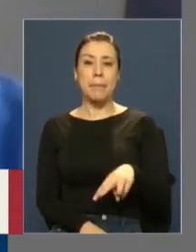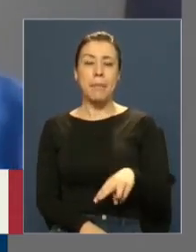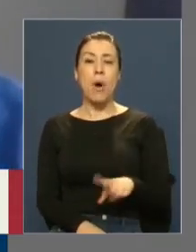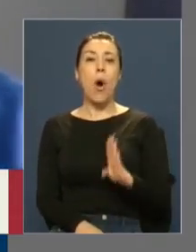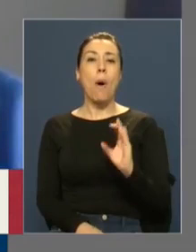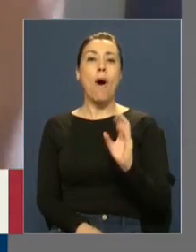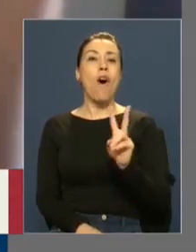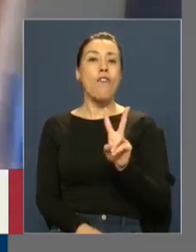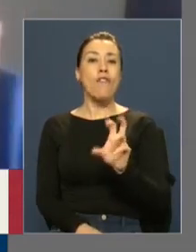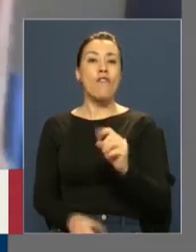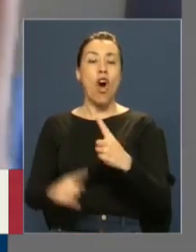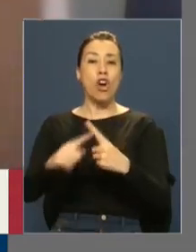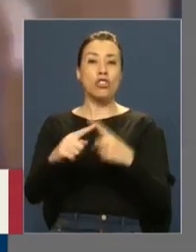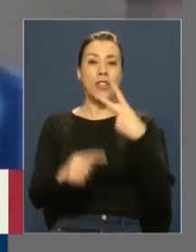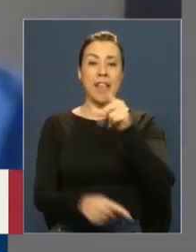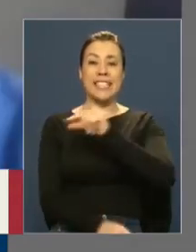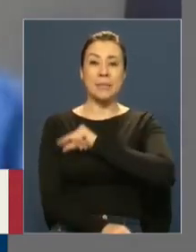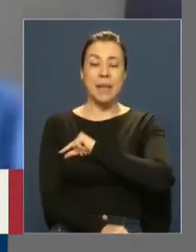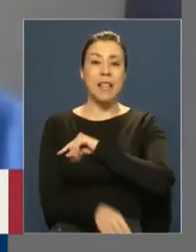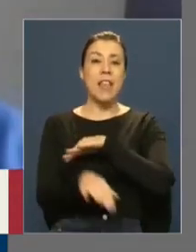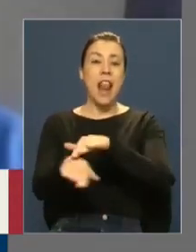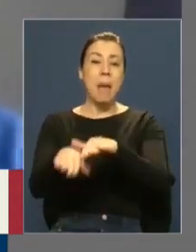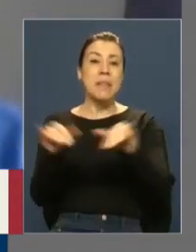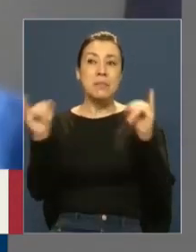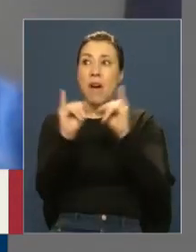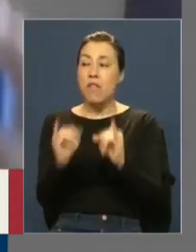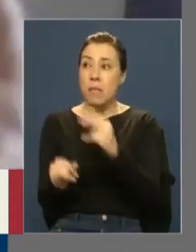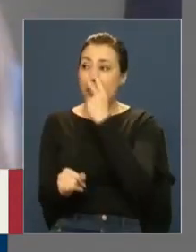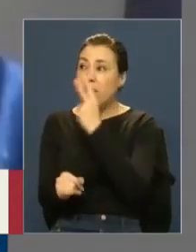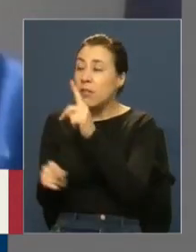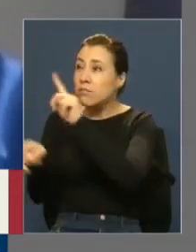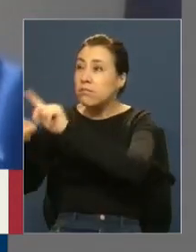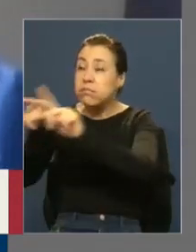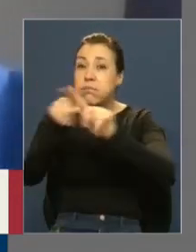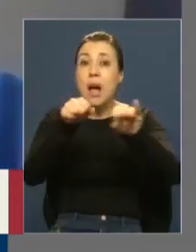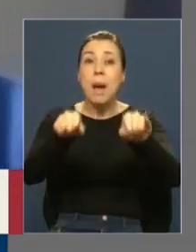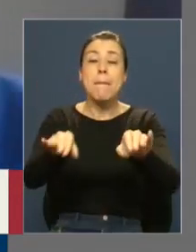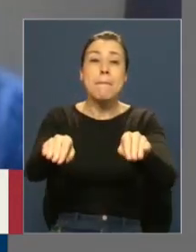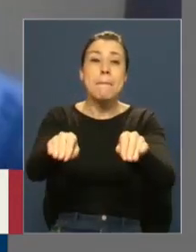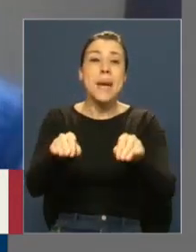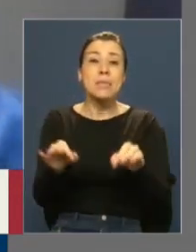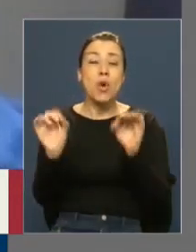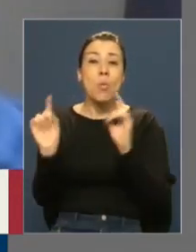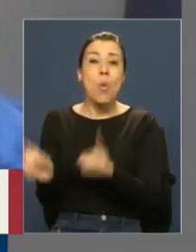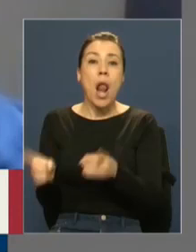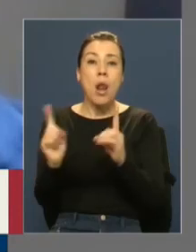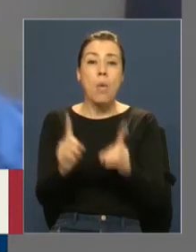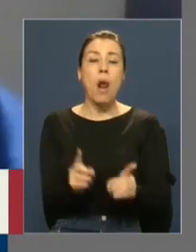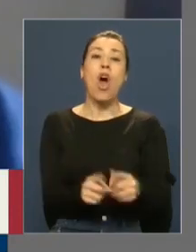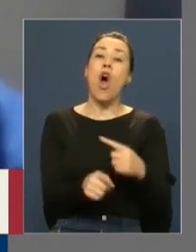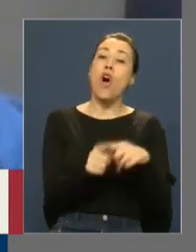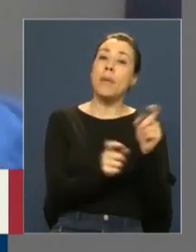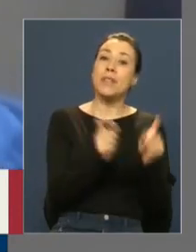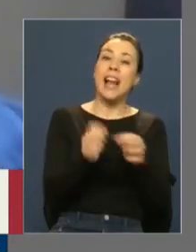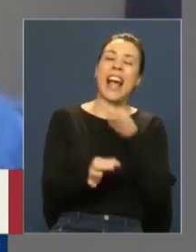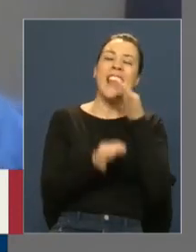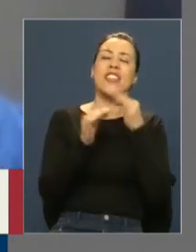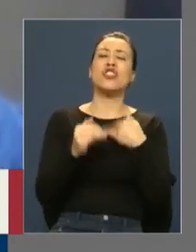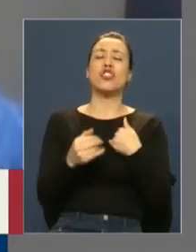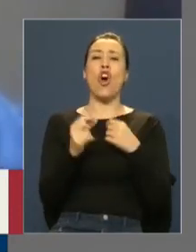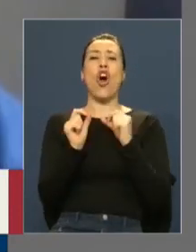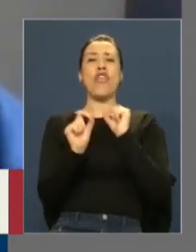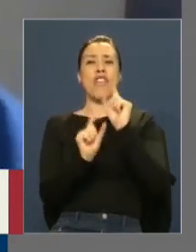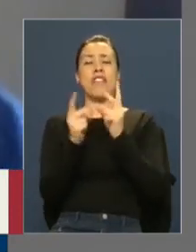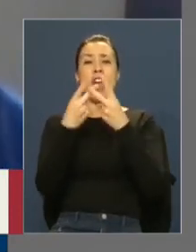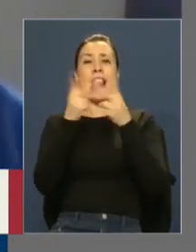Vox en España. Es un mismo patrón que se va repitiendo. Y a muchos de quienes dicen defender la libertad de expresión de